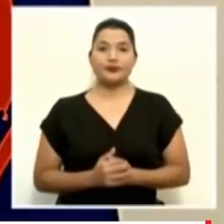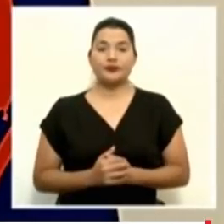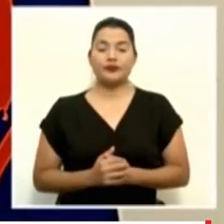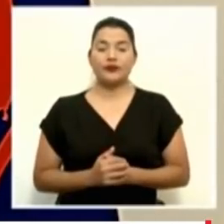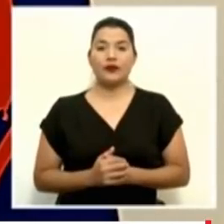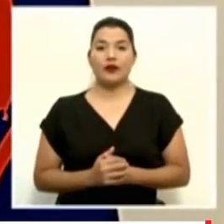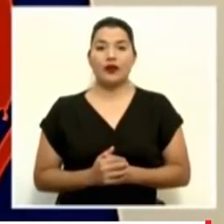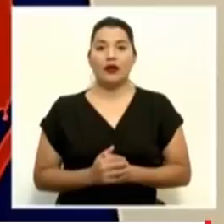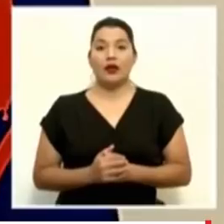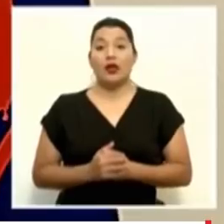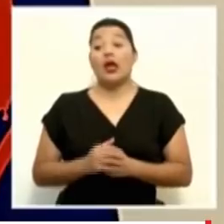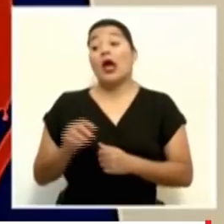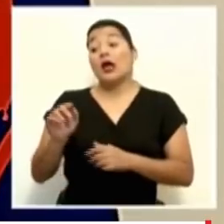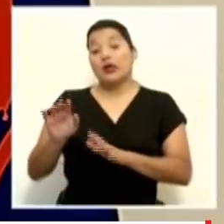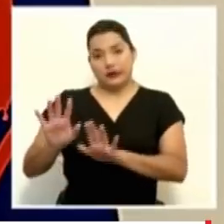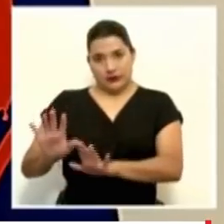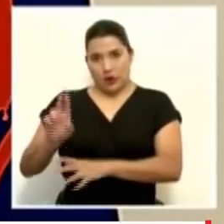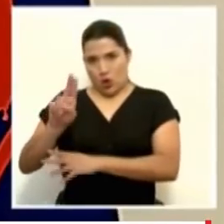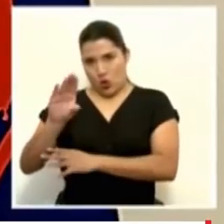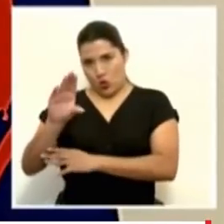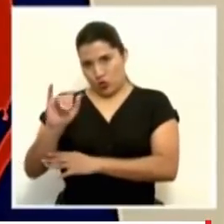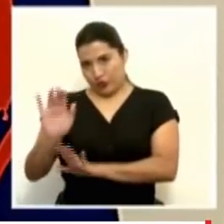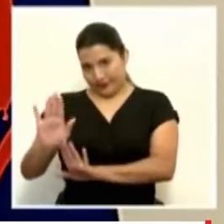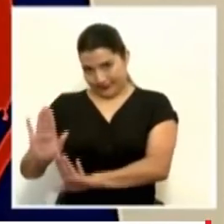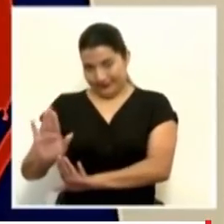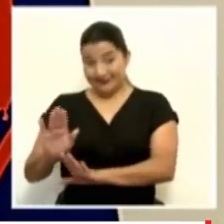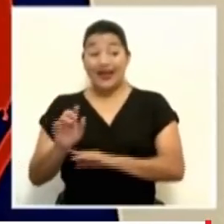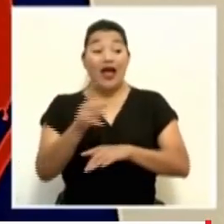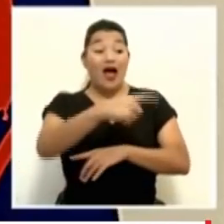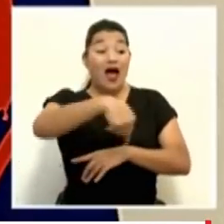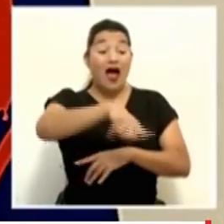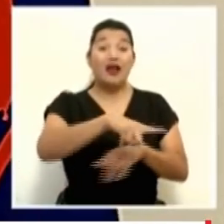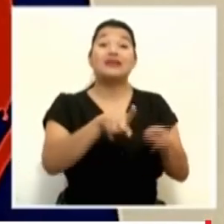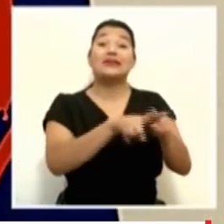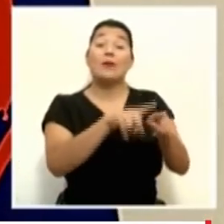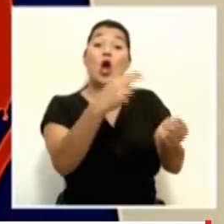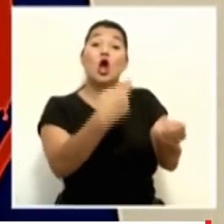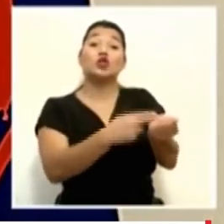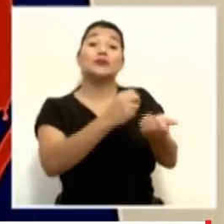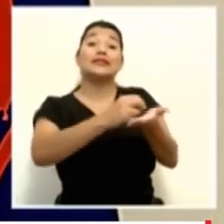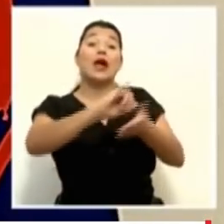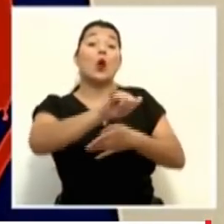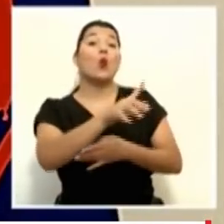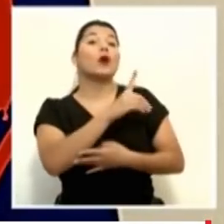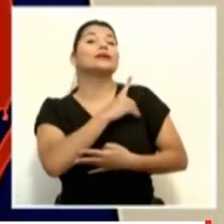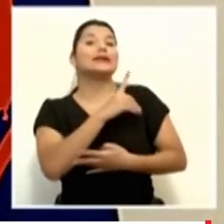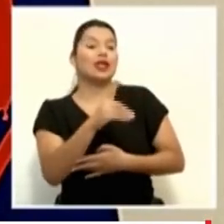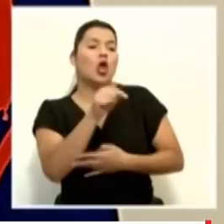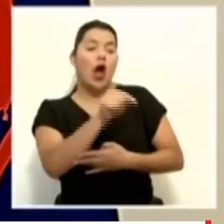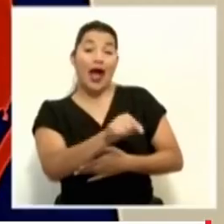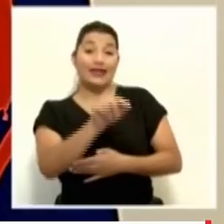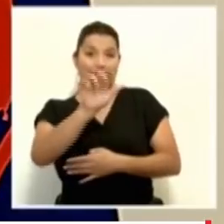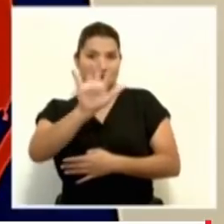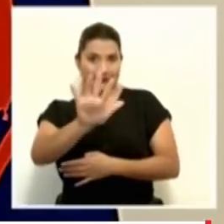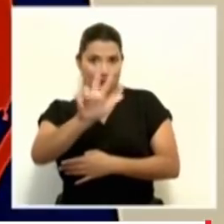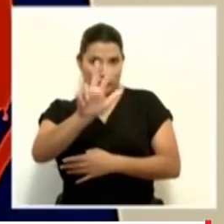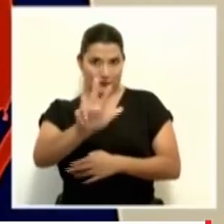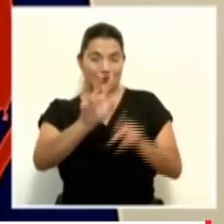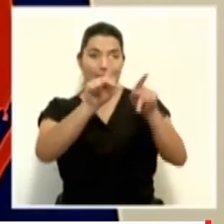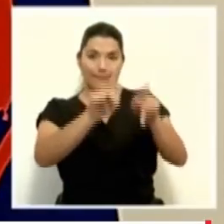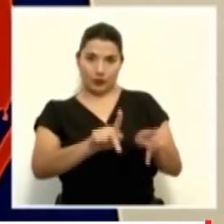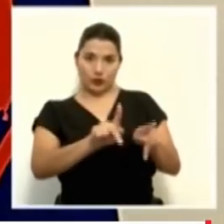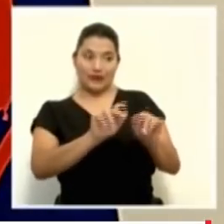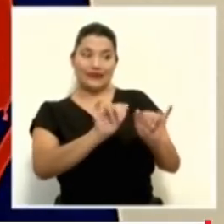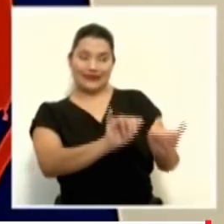de la UCI, todavía hay una carga muy pesada en el Hospital San Juan de Dios. Estamos hablando de 53 pacientes